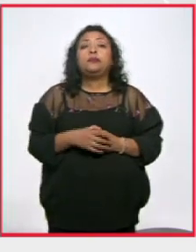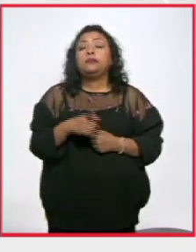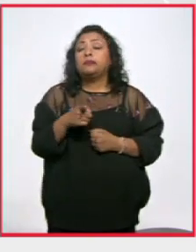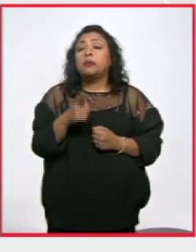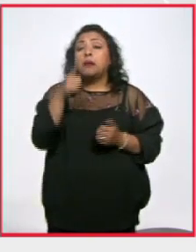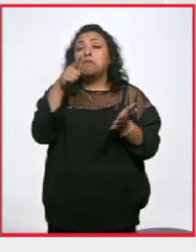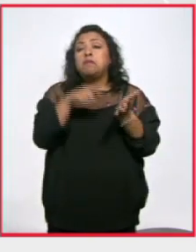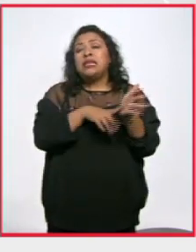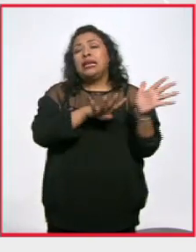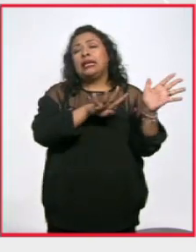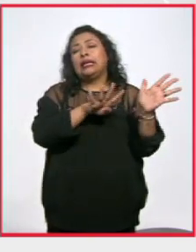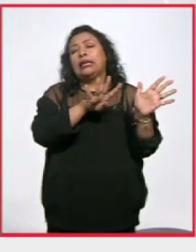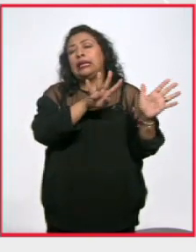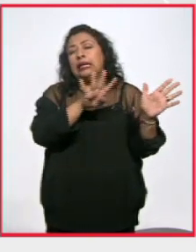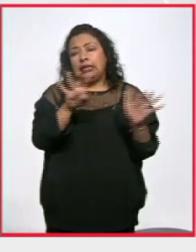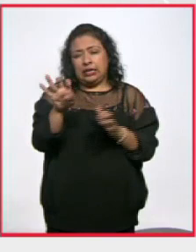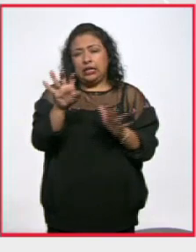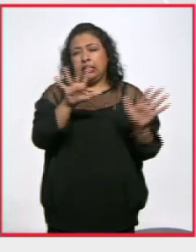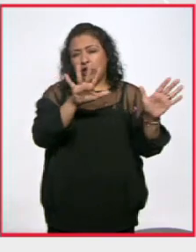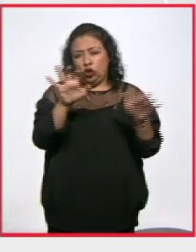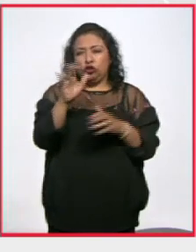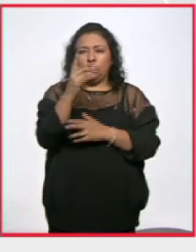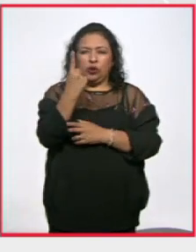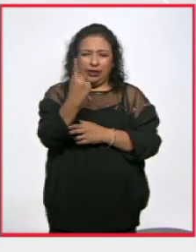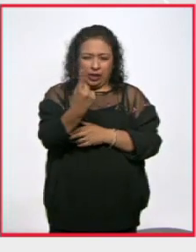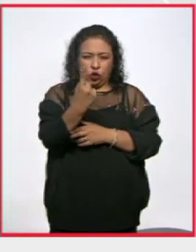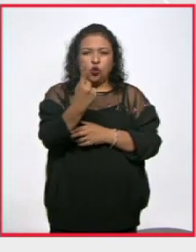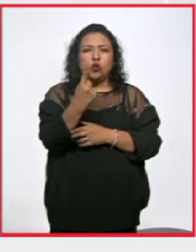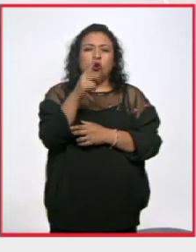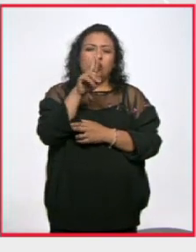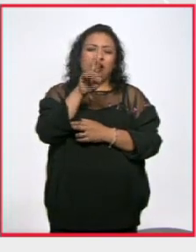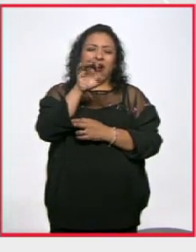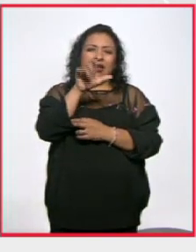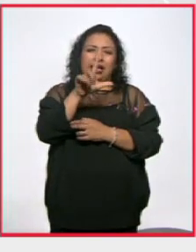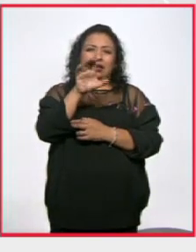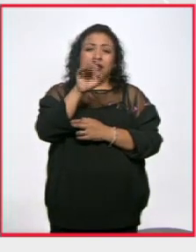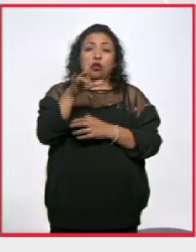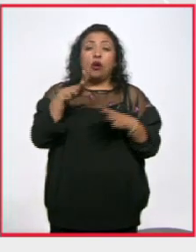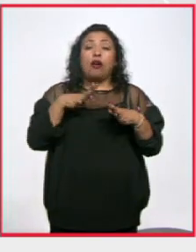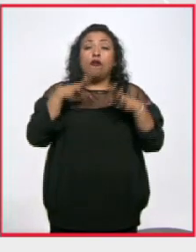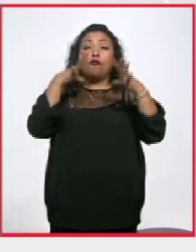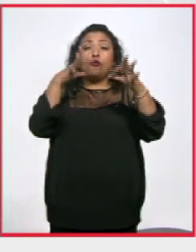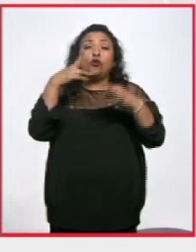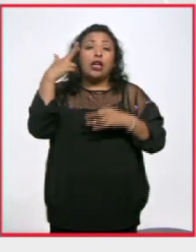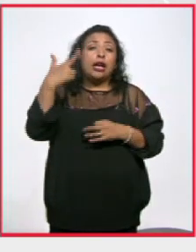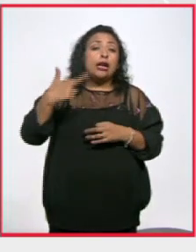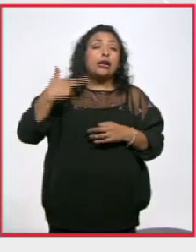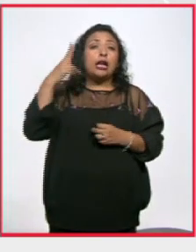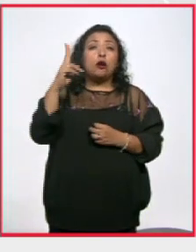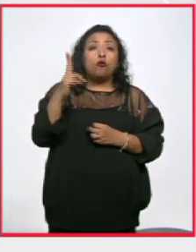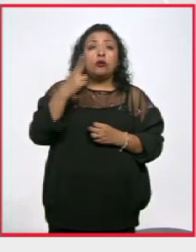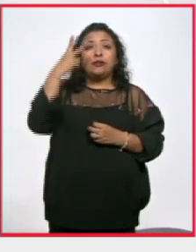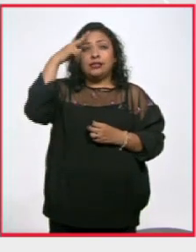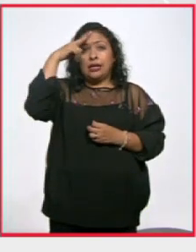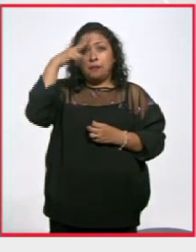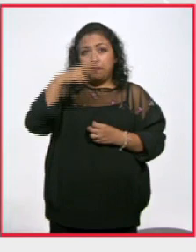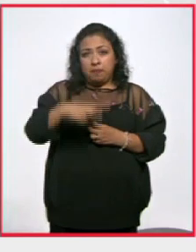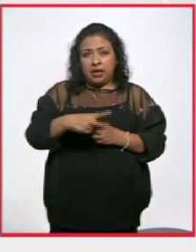1551 por real cédula se fundó la Real Universidad de México